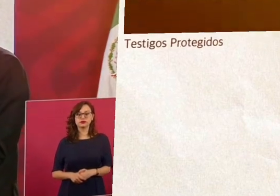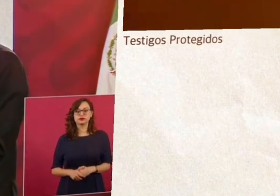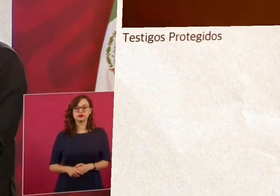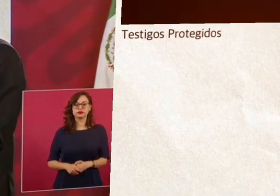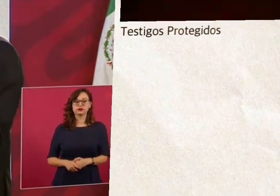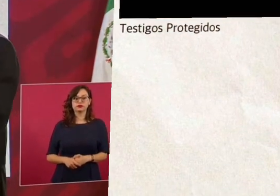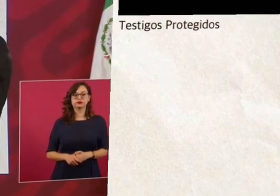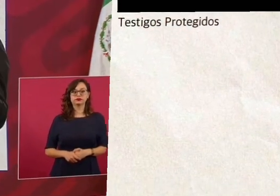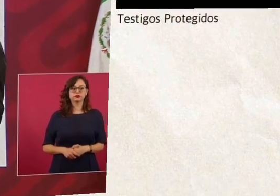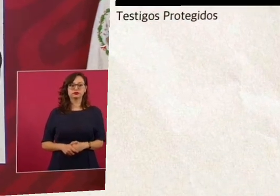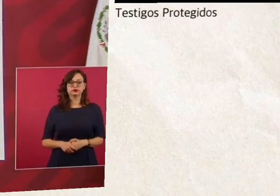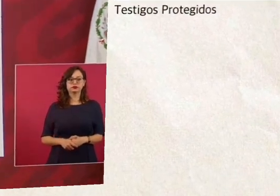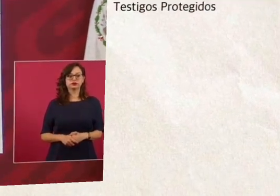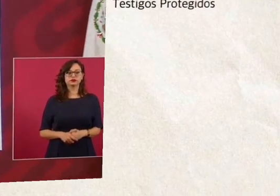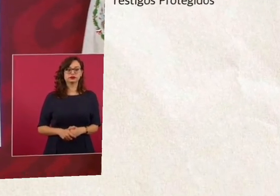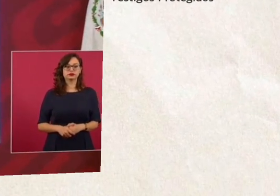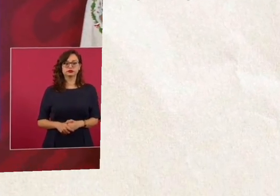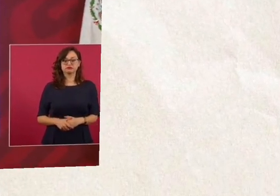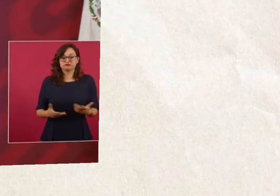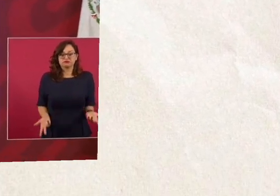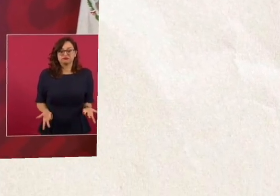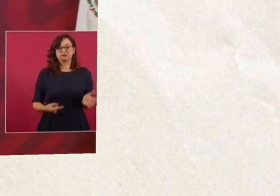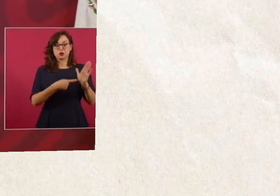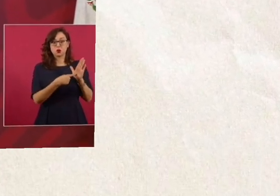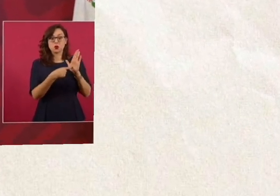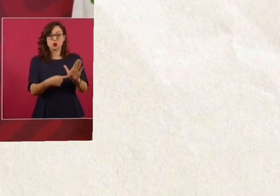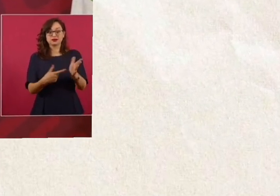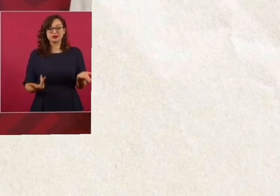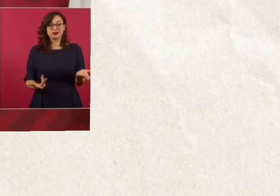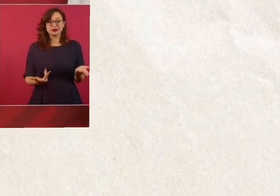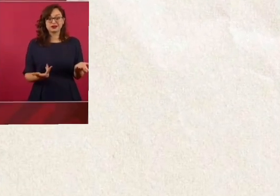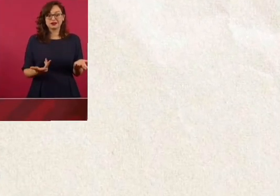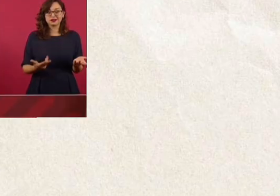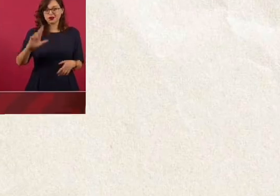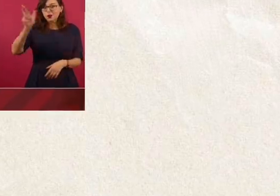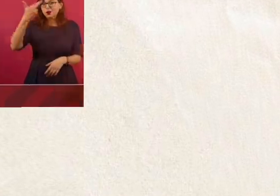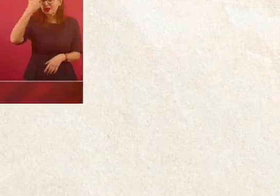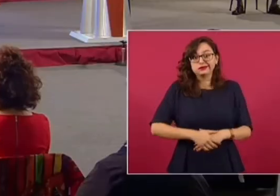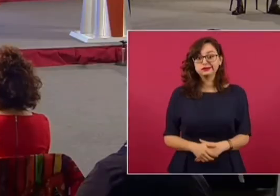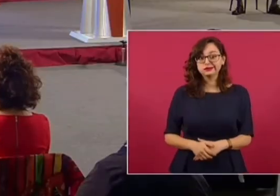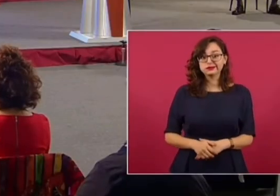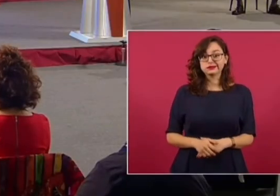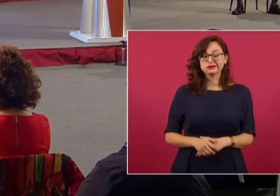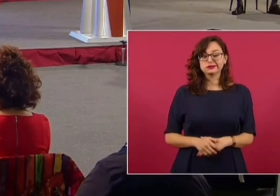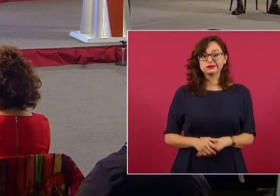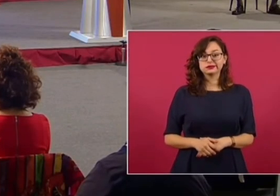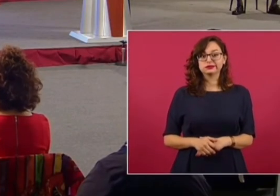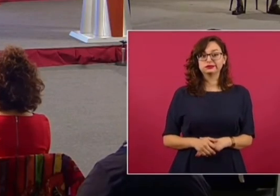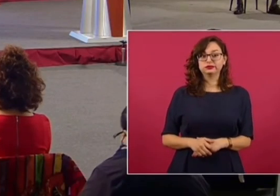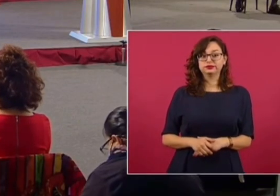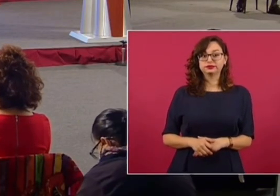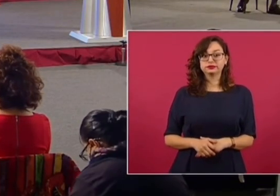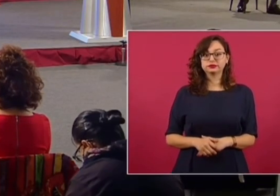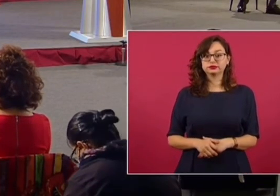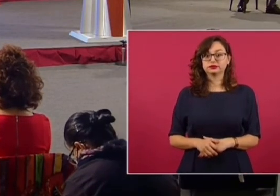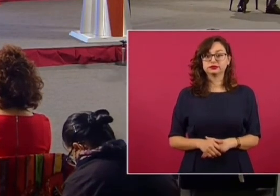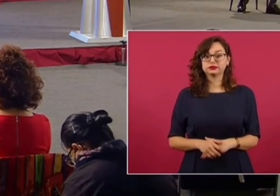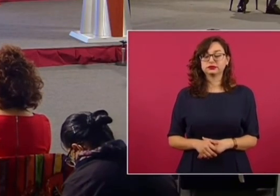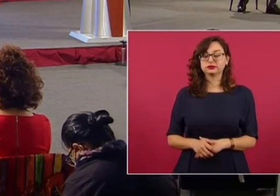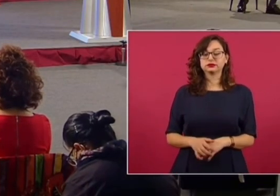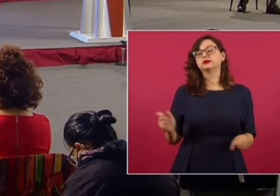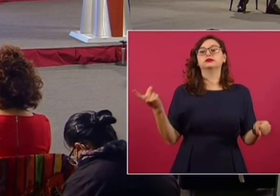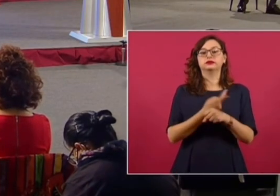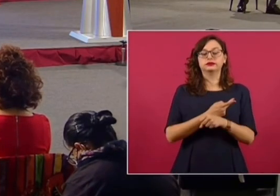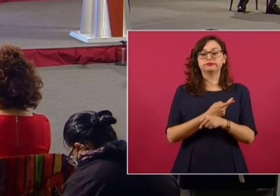porque siempre buscan apantallarnos y hay declaraciones de agentes